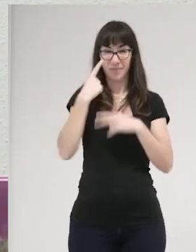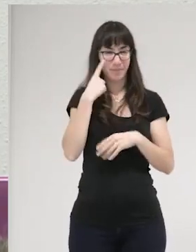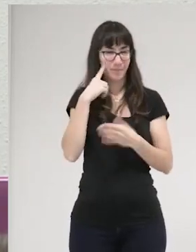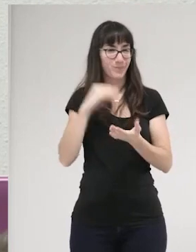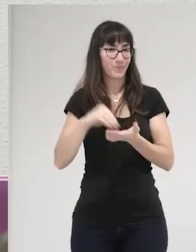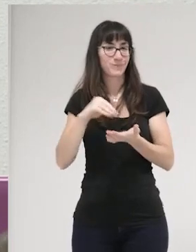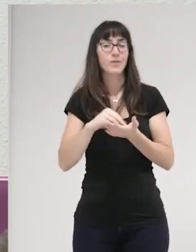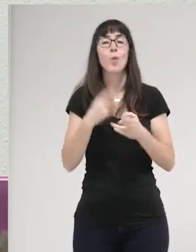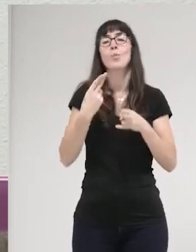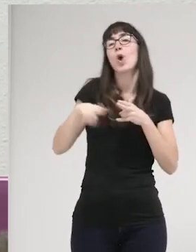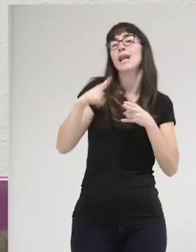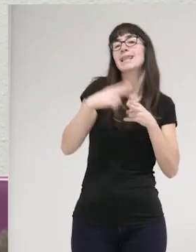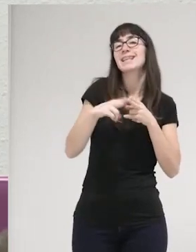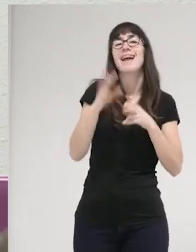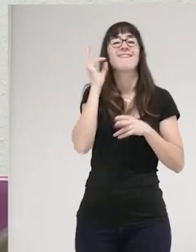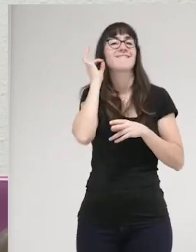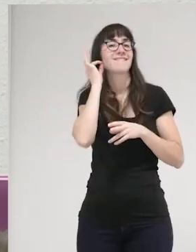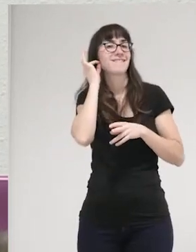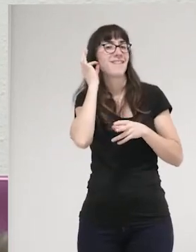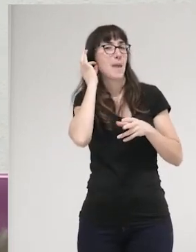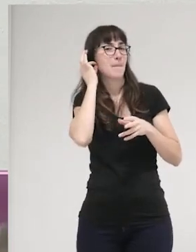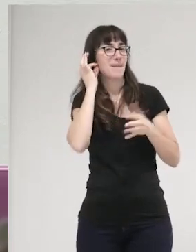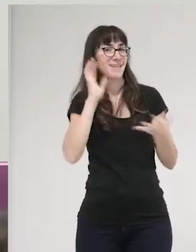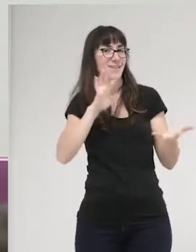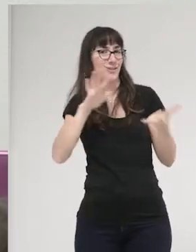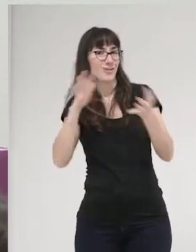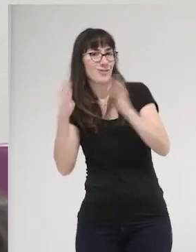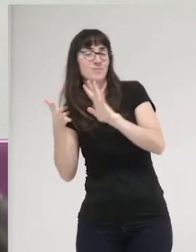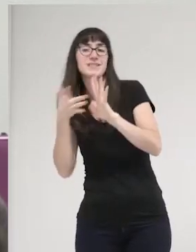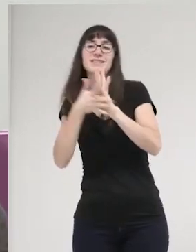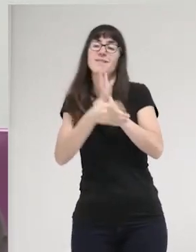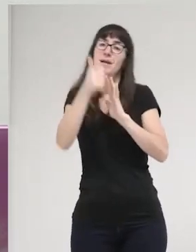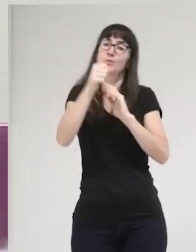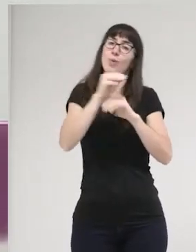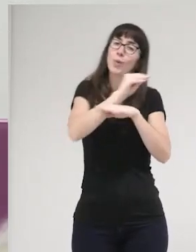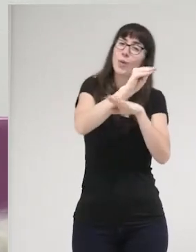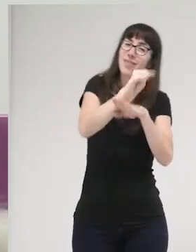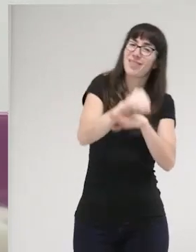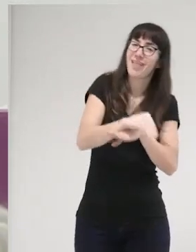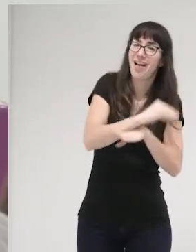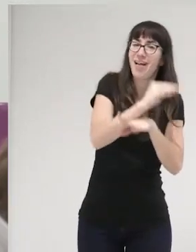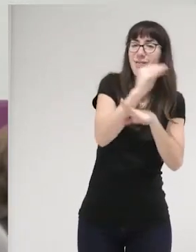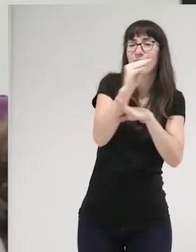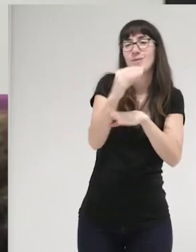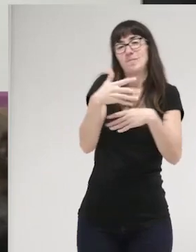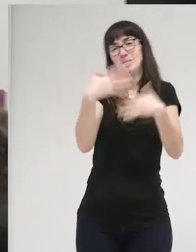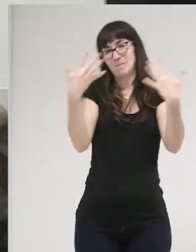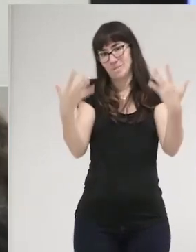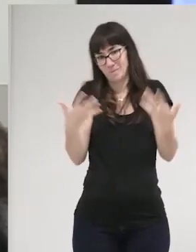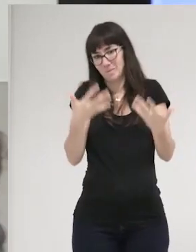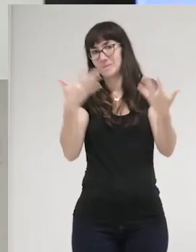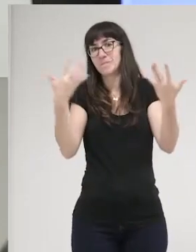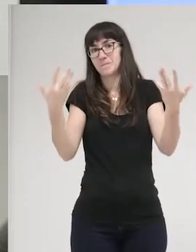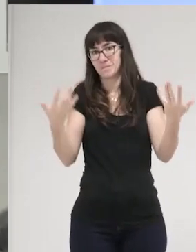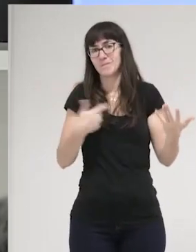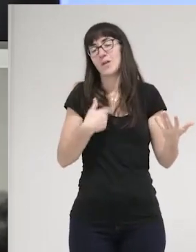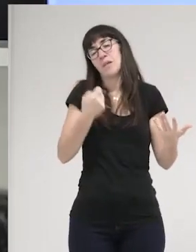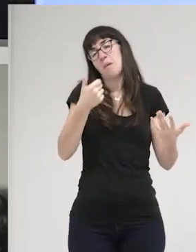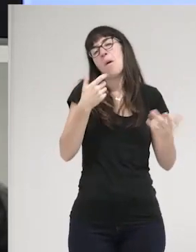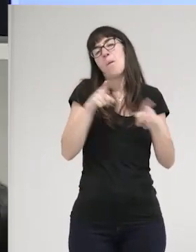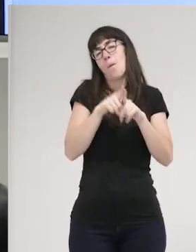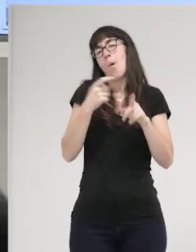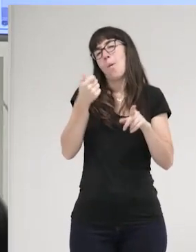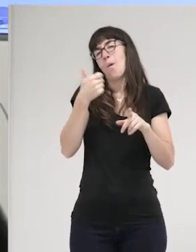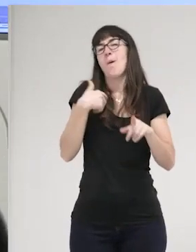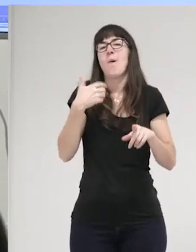política y eso supone ¿no? que es una política más de los cuidados más de tal ¿no? vamos a voy a hacer también un poco de broma con